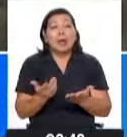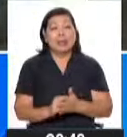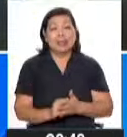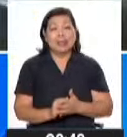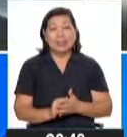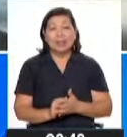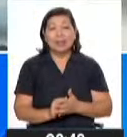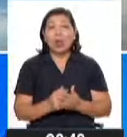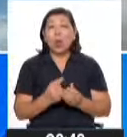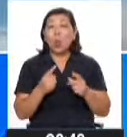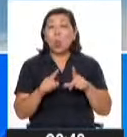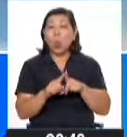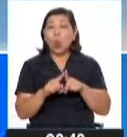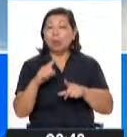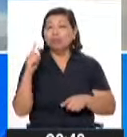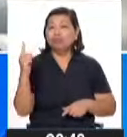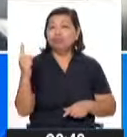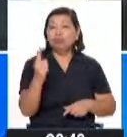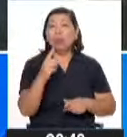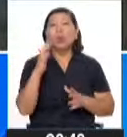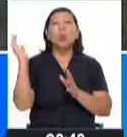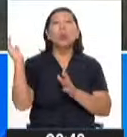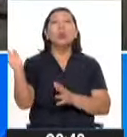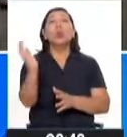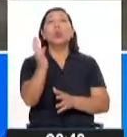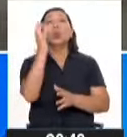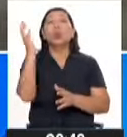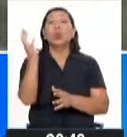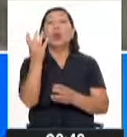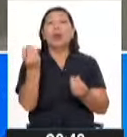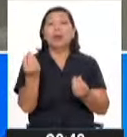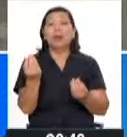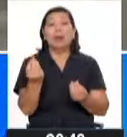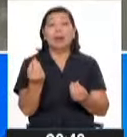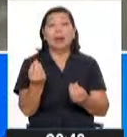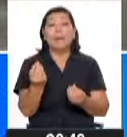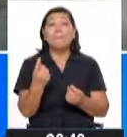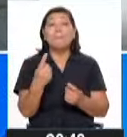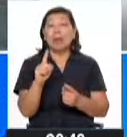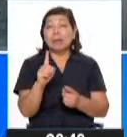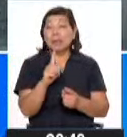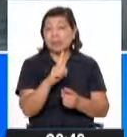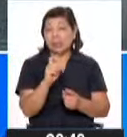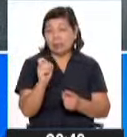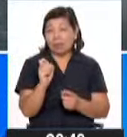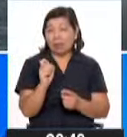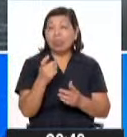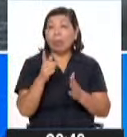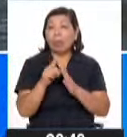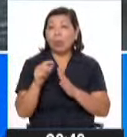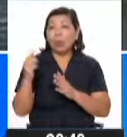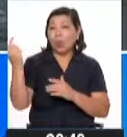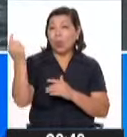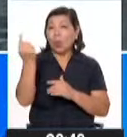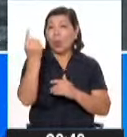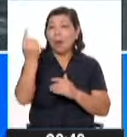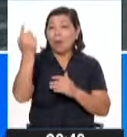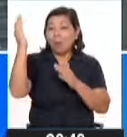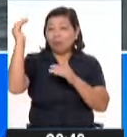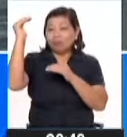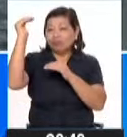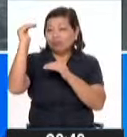una circulación del viento que de forma general desciende y llega a la superficie del mar,